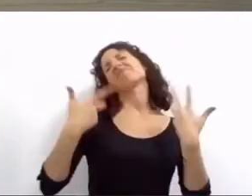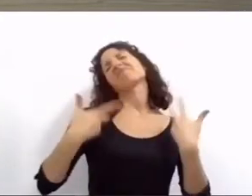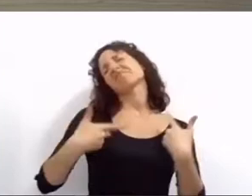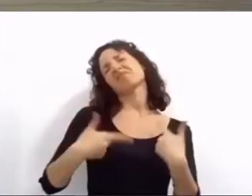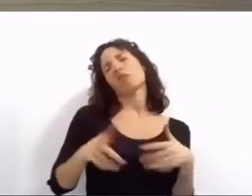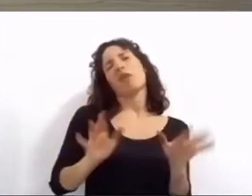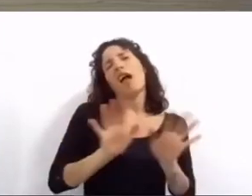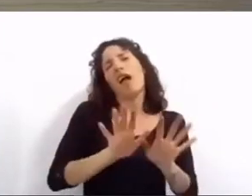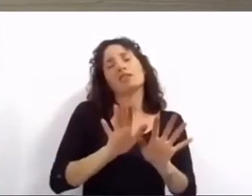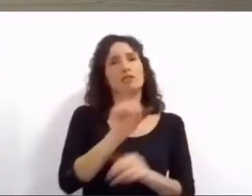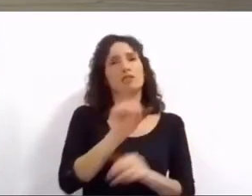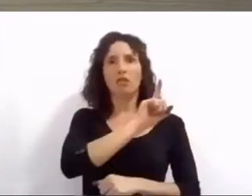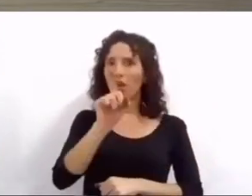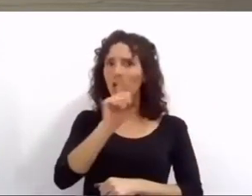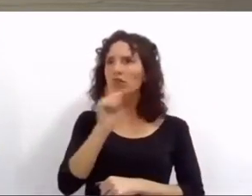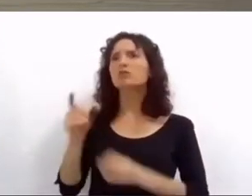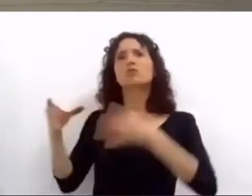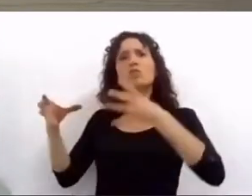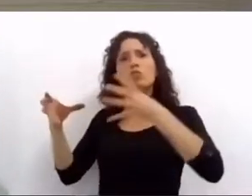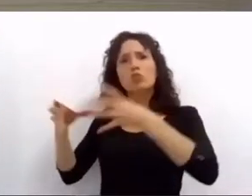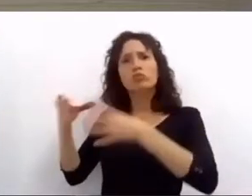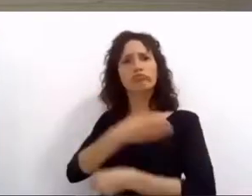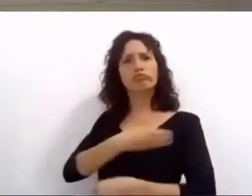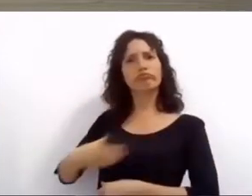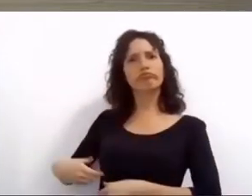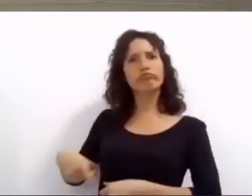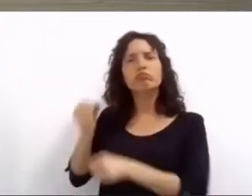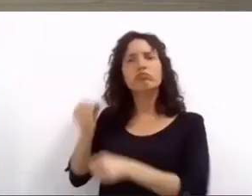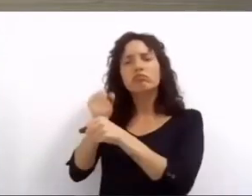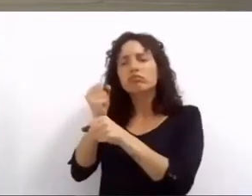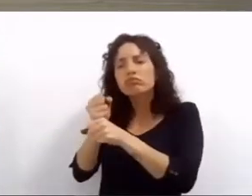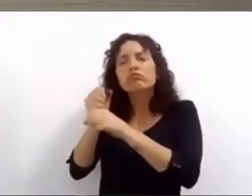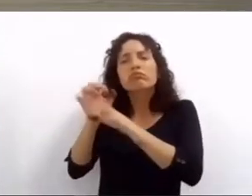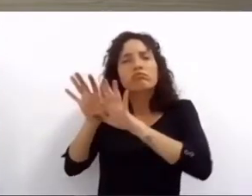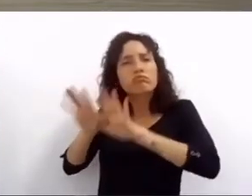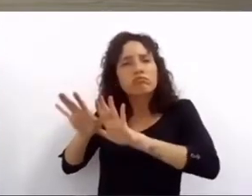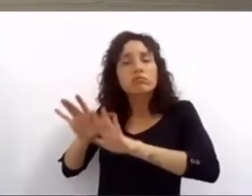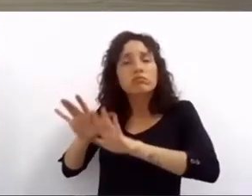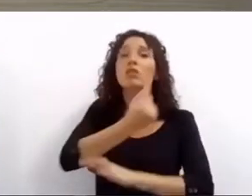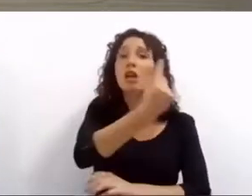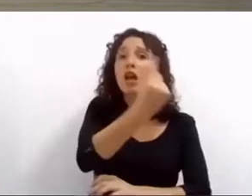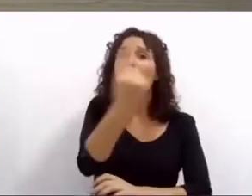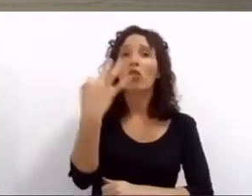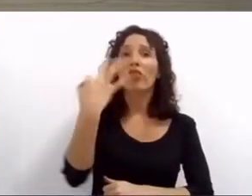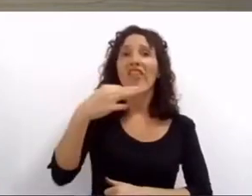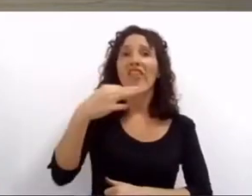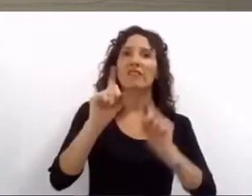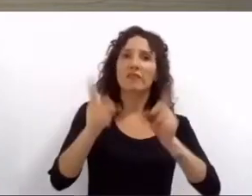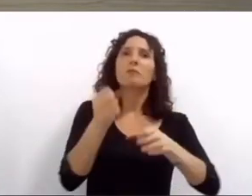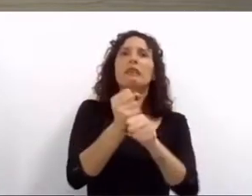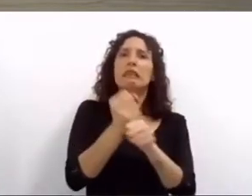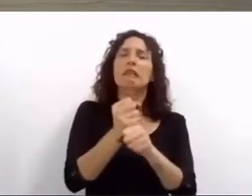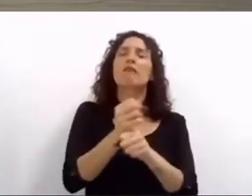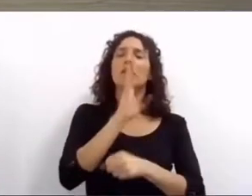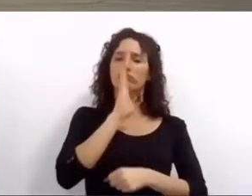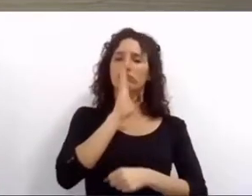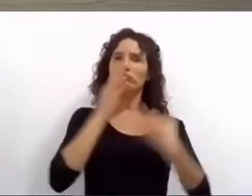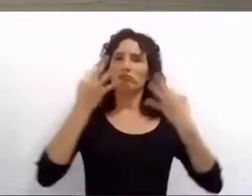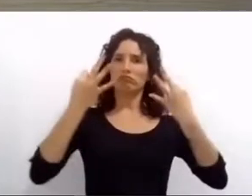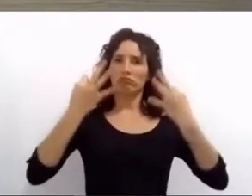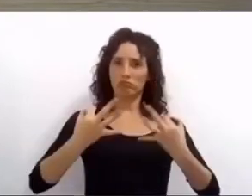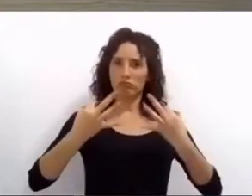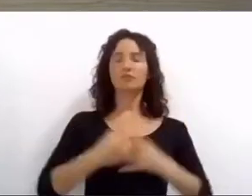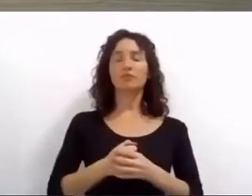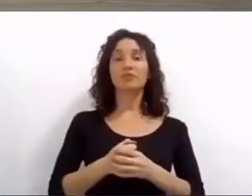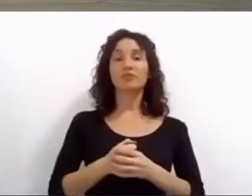en silencio. Cada uno debe hacer lo suyo, hacer lo mismo. La semana pasada convocamos a la